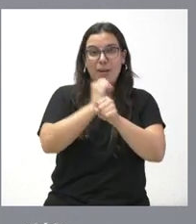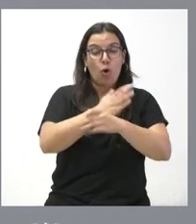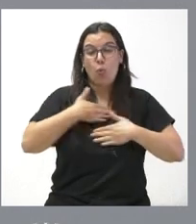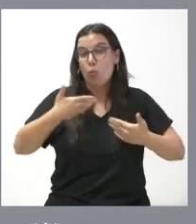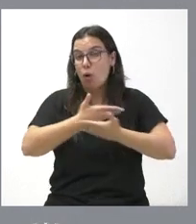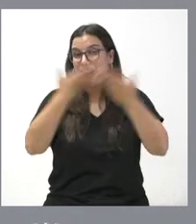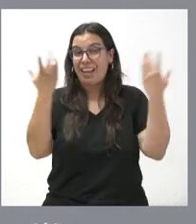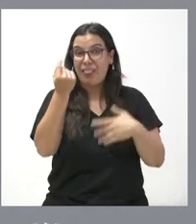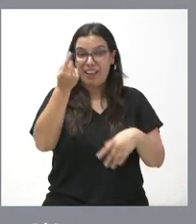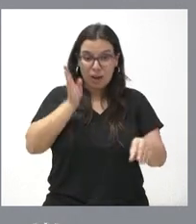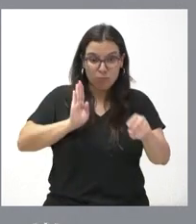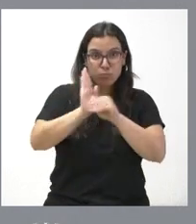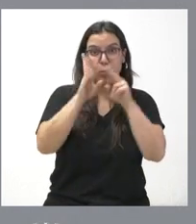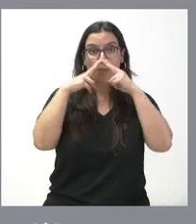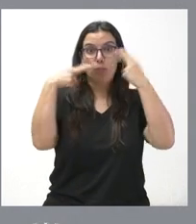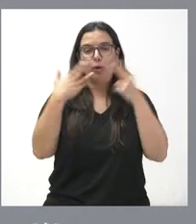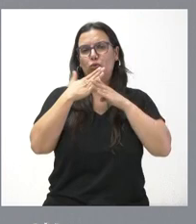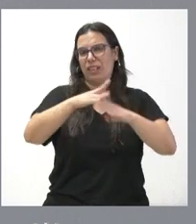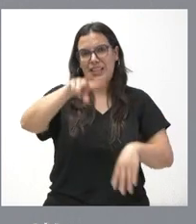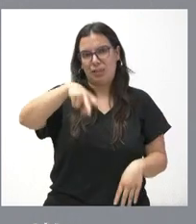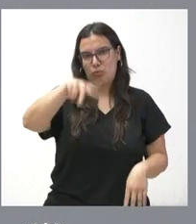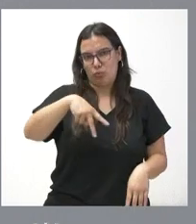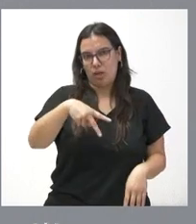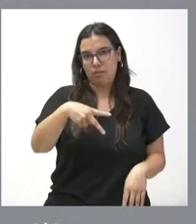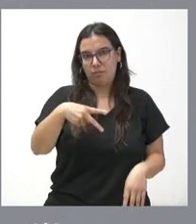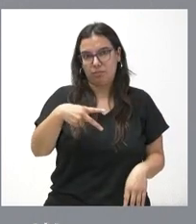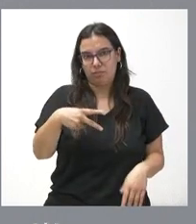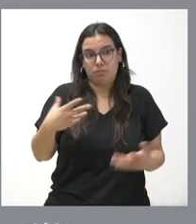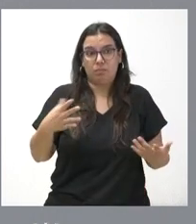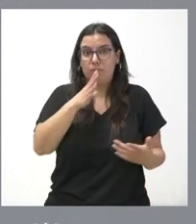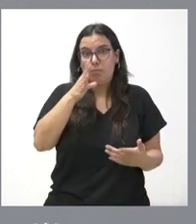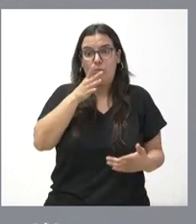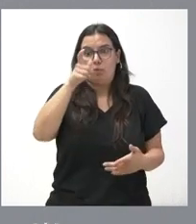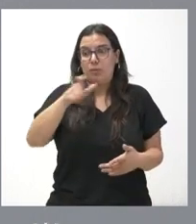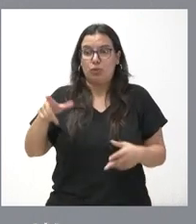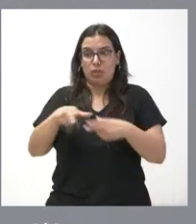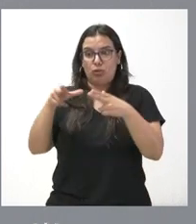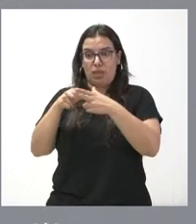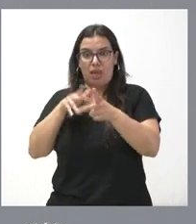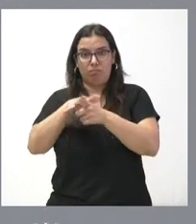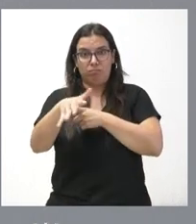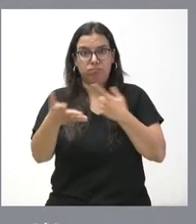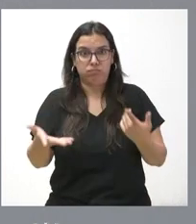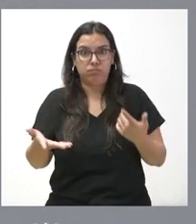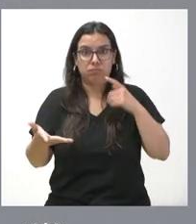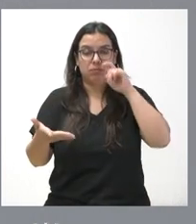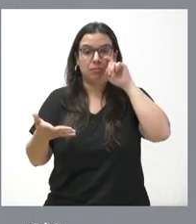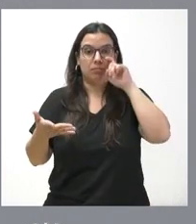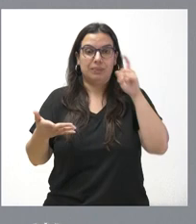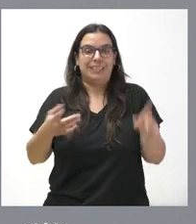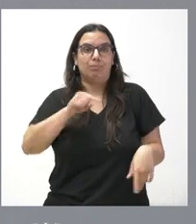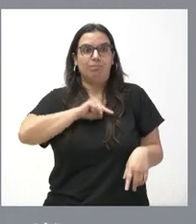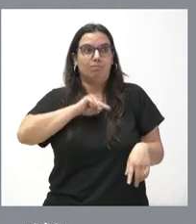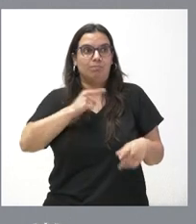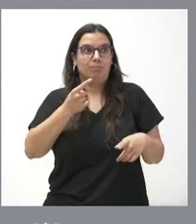materia donde hay una parte de la sociedad ligada a estos presupuestos públicos, siempre este carácter de insuficiencia está